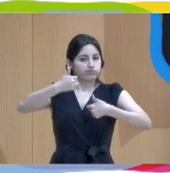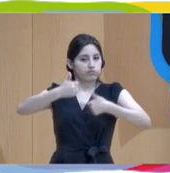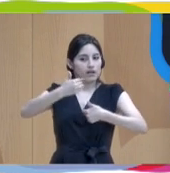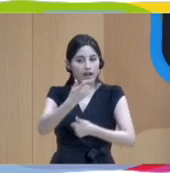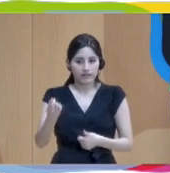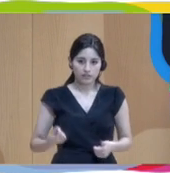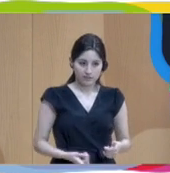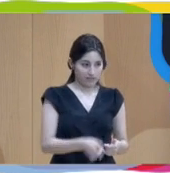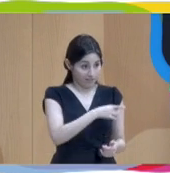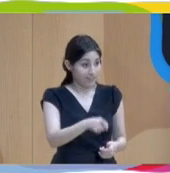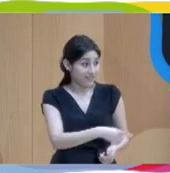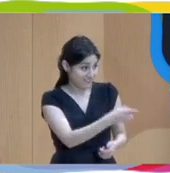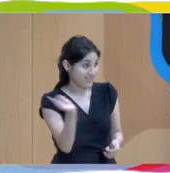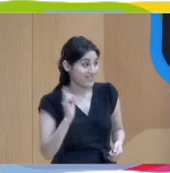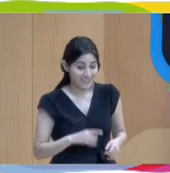toma. Me quedo a gusto.